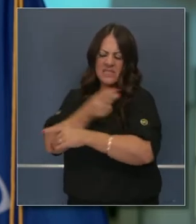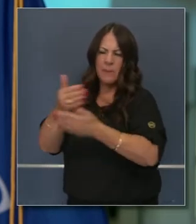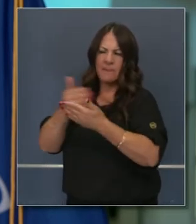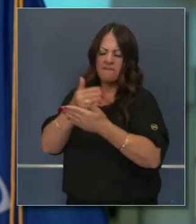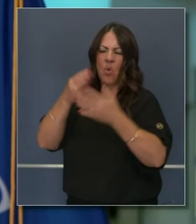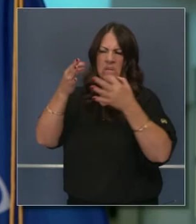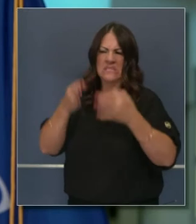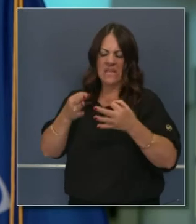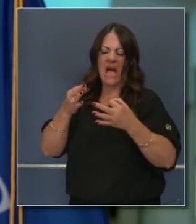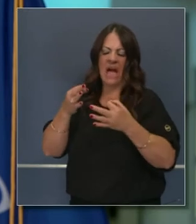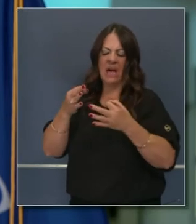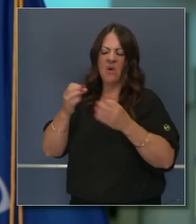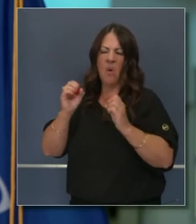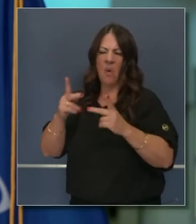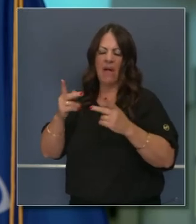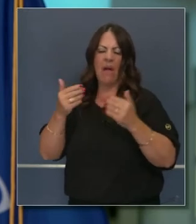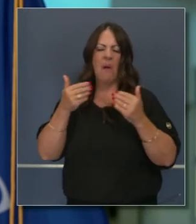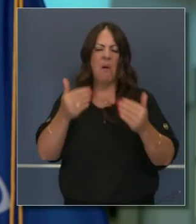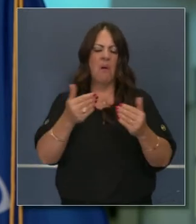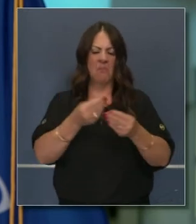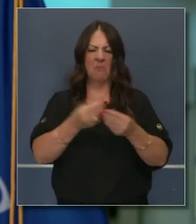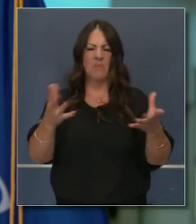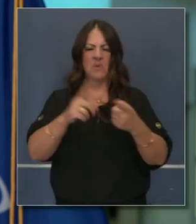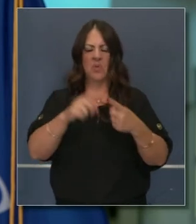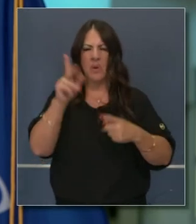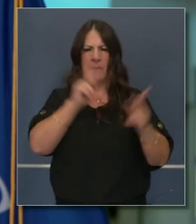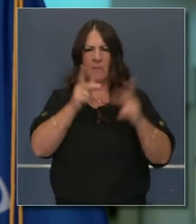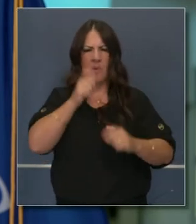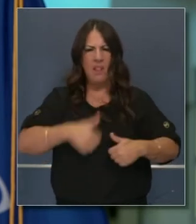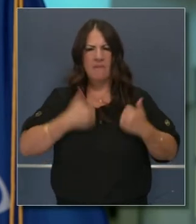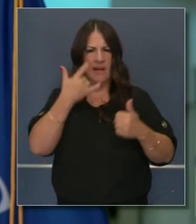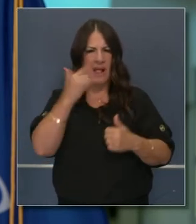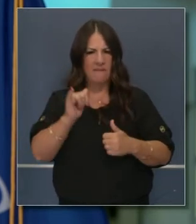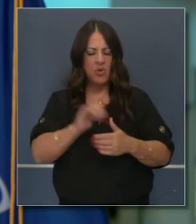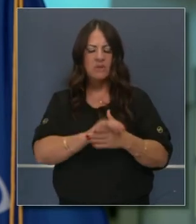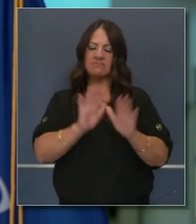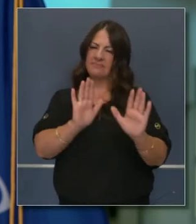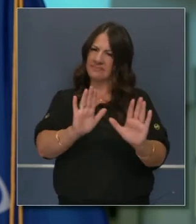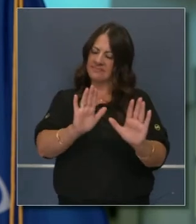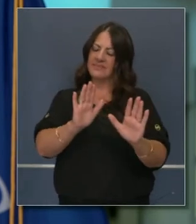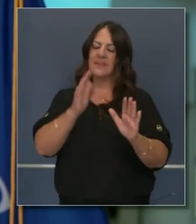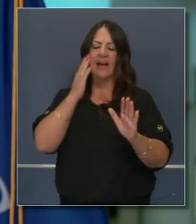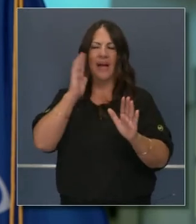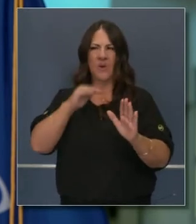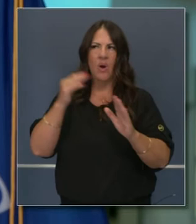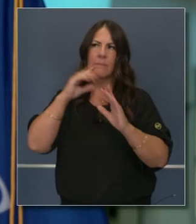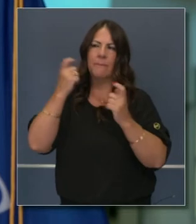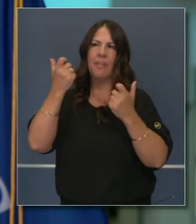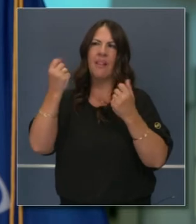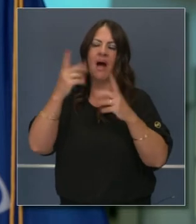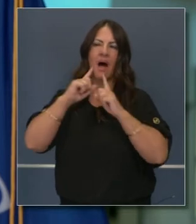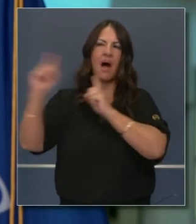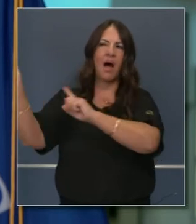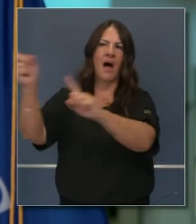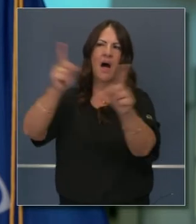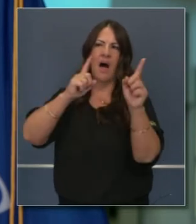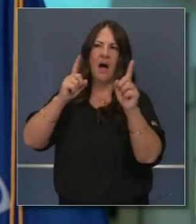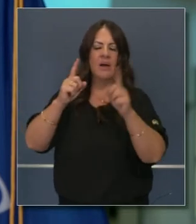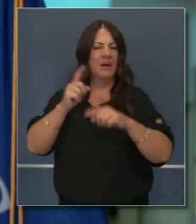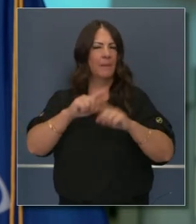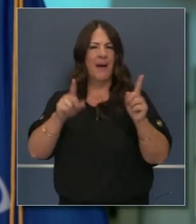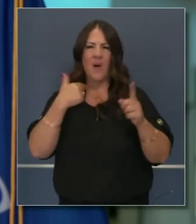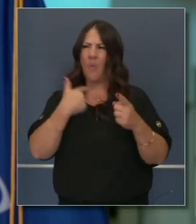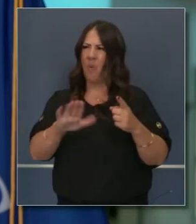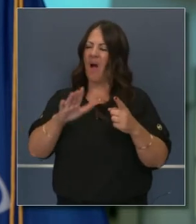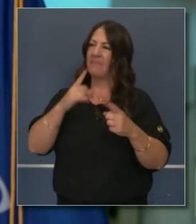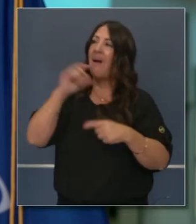y francamente ha habido mucha politización en cuanto a esto, en cuanto a las vacunas. Y tenemos